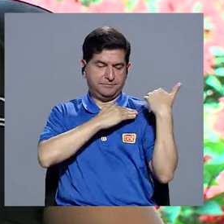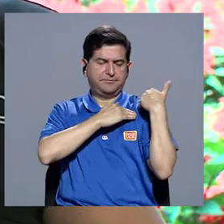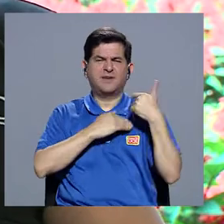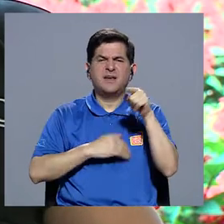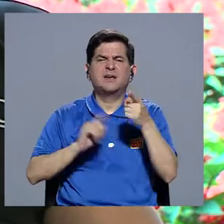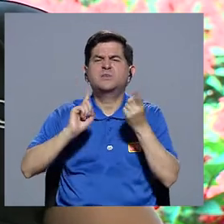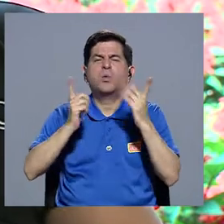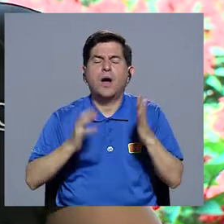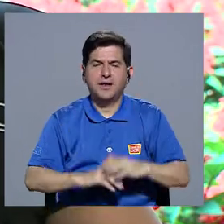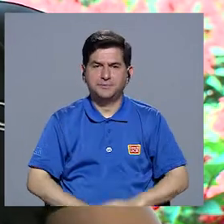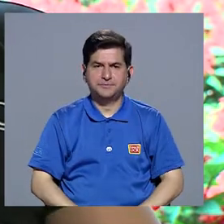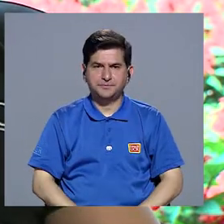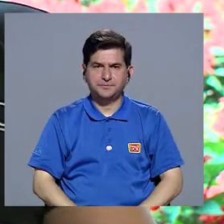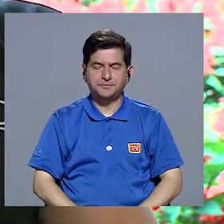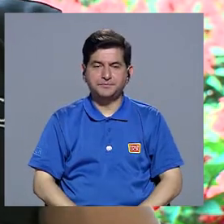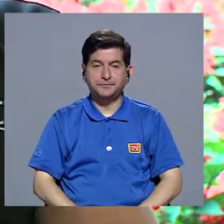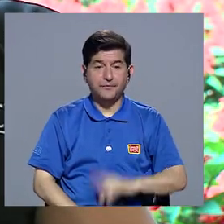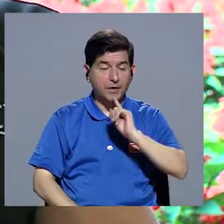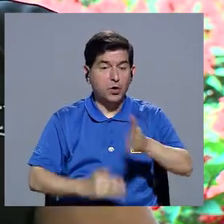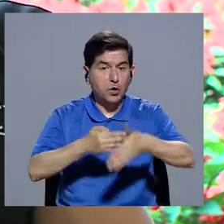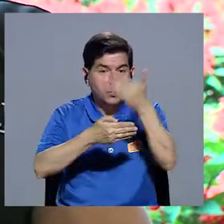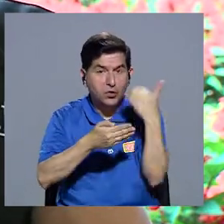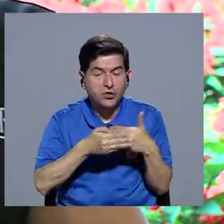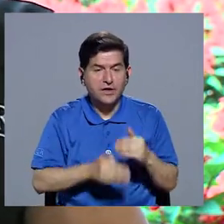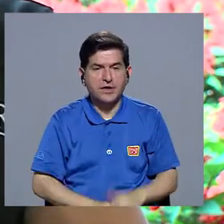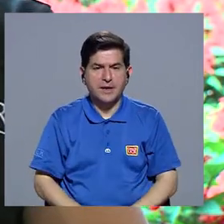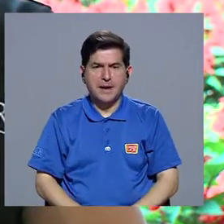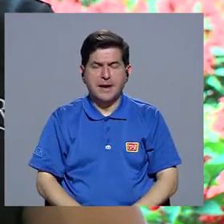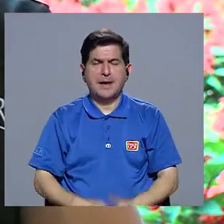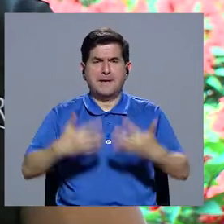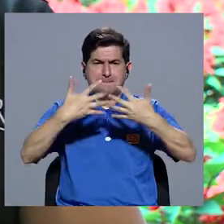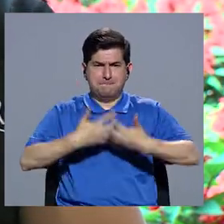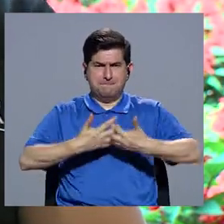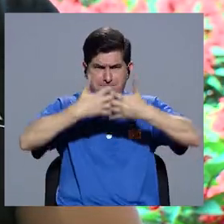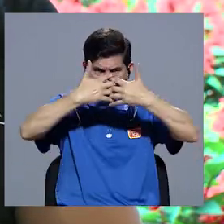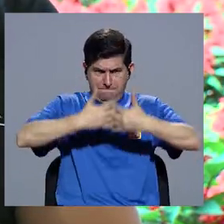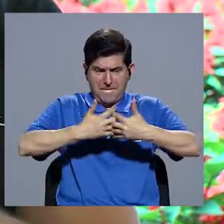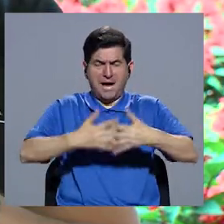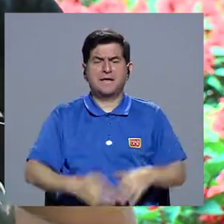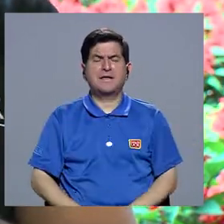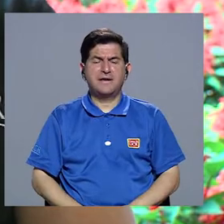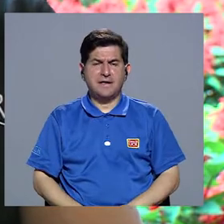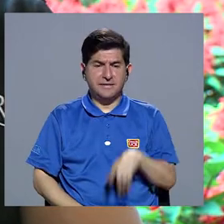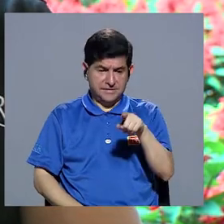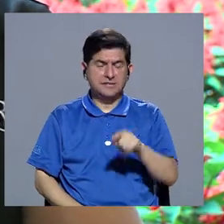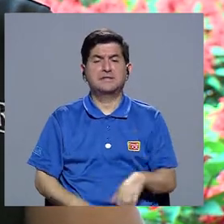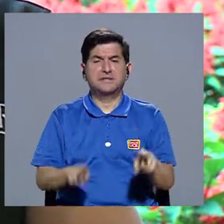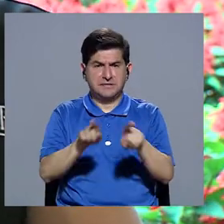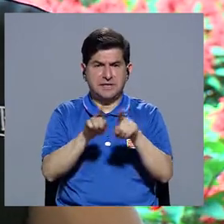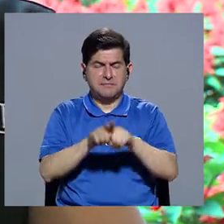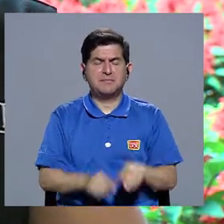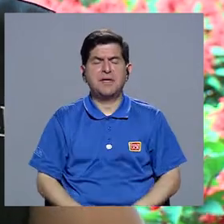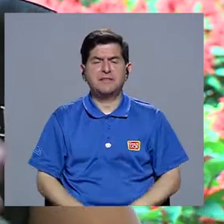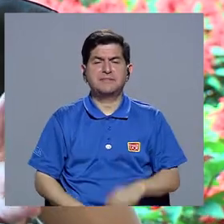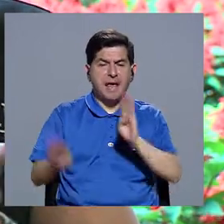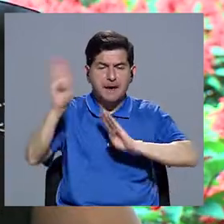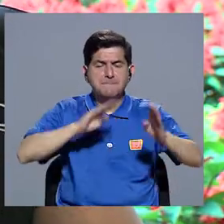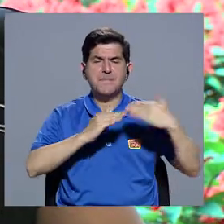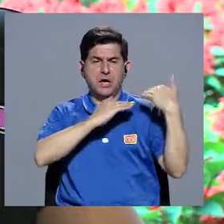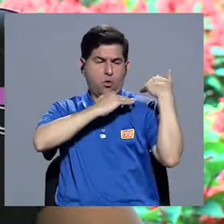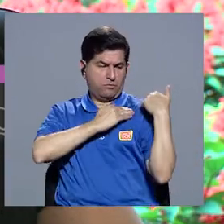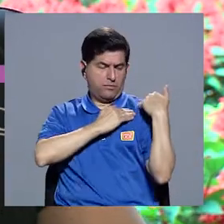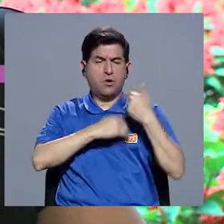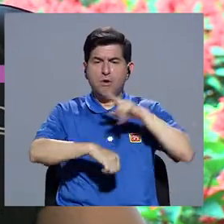¿Cuáles son esos? Como, por ejemplo, te indiqué, existen las máquinas biomecánicas o máquinas de resistencia, también se le pueden llamar así, las que